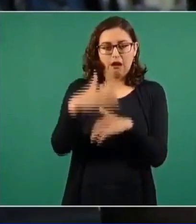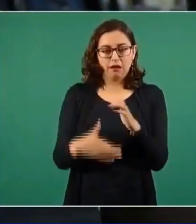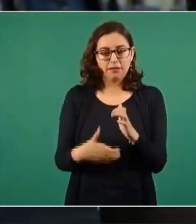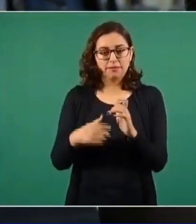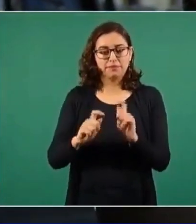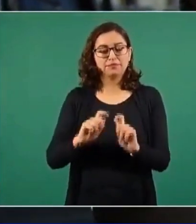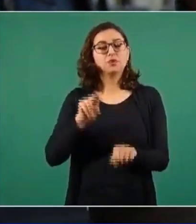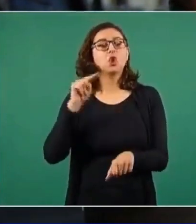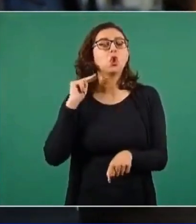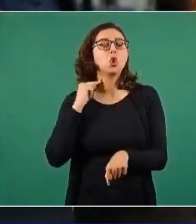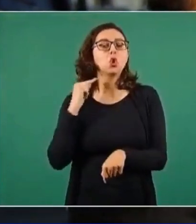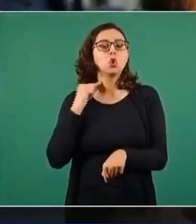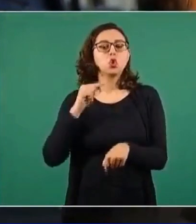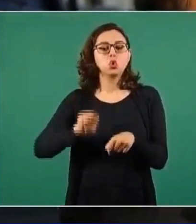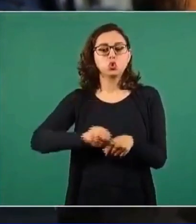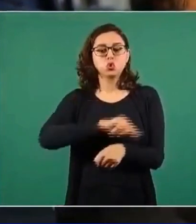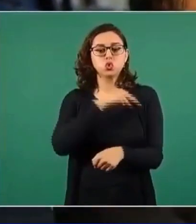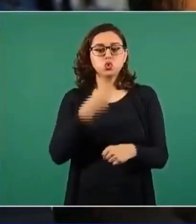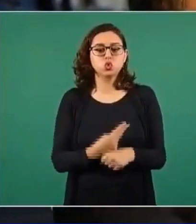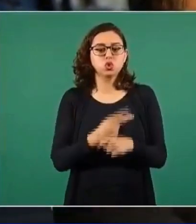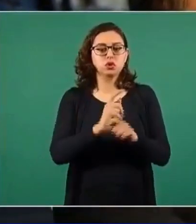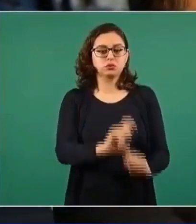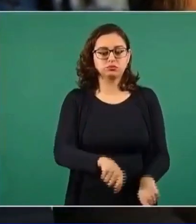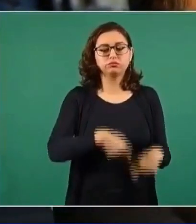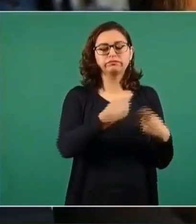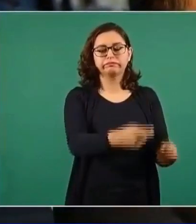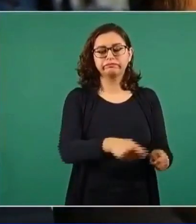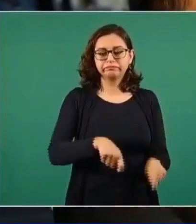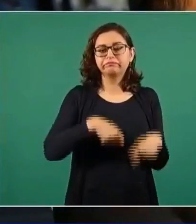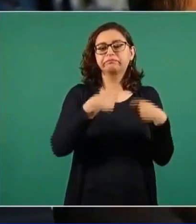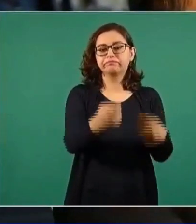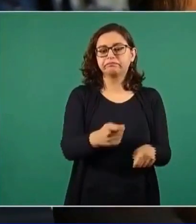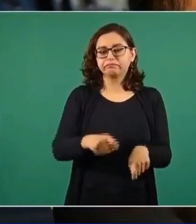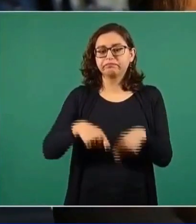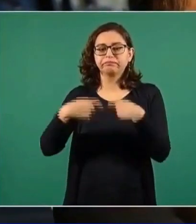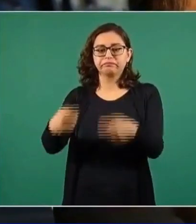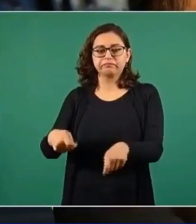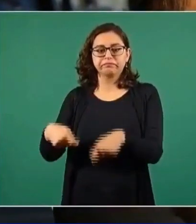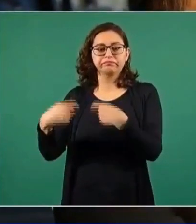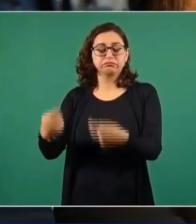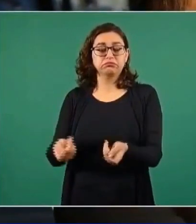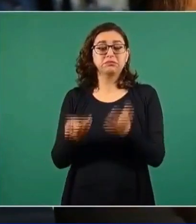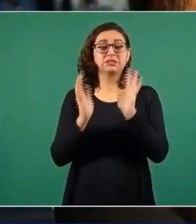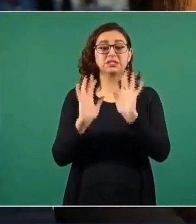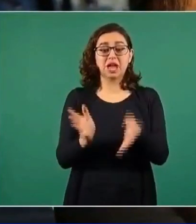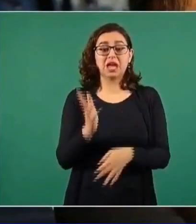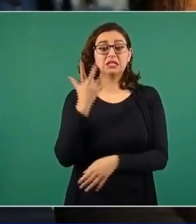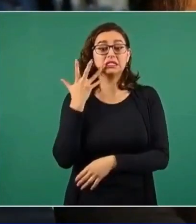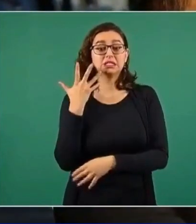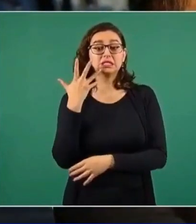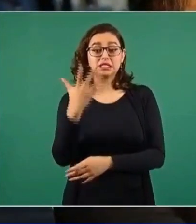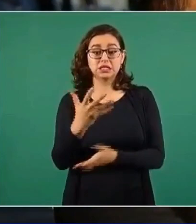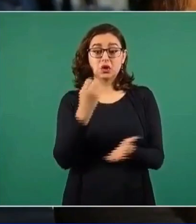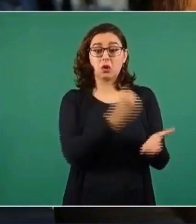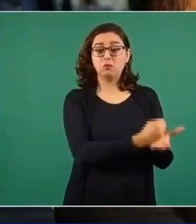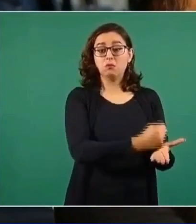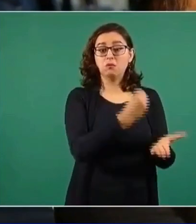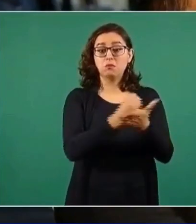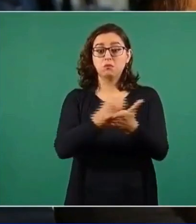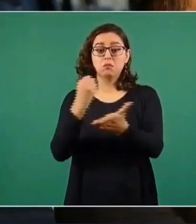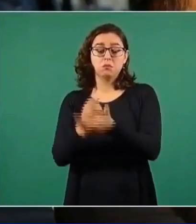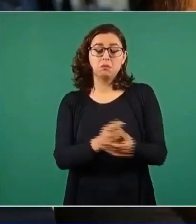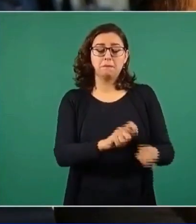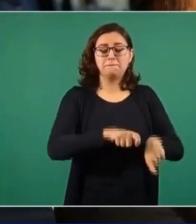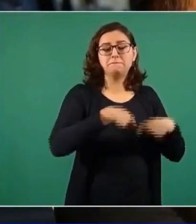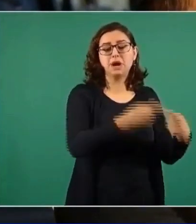notarías así como si fuera una maquinita, lleva cinco patentes de notarios entregadas en estas, en el